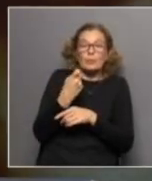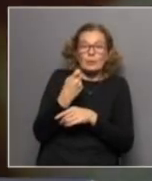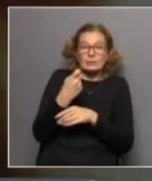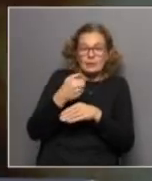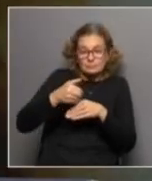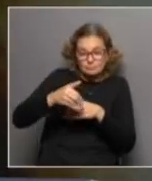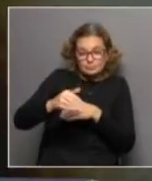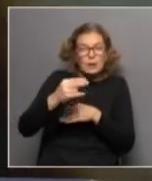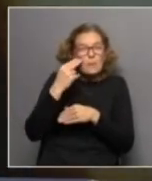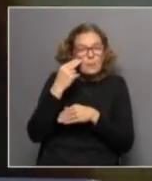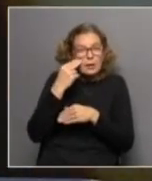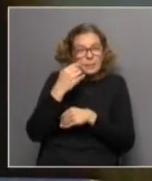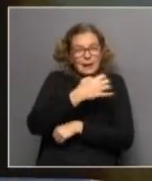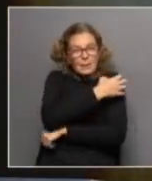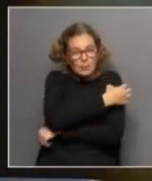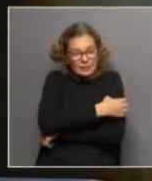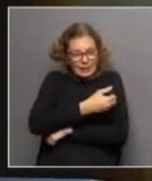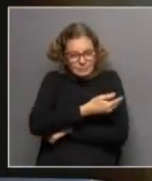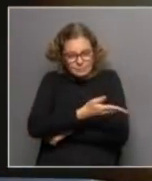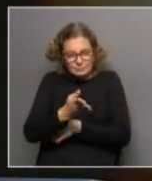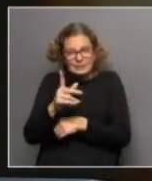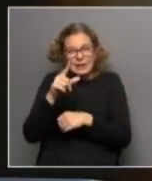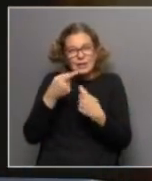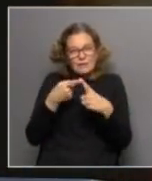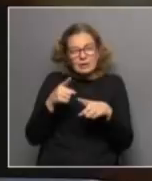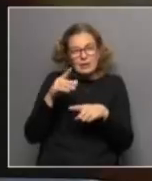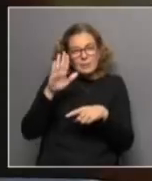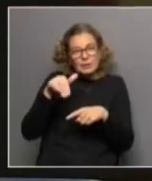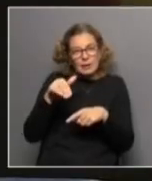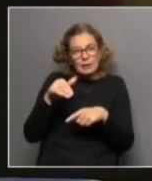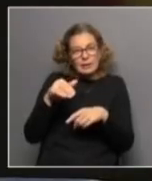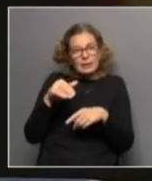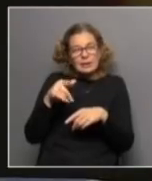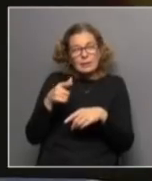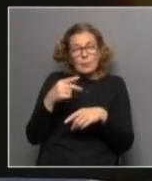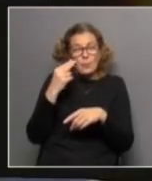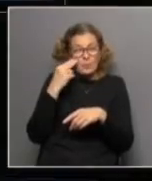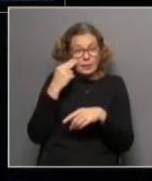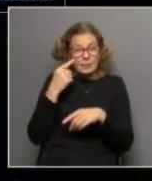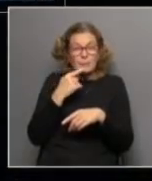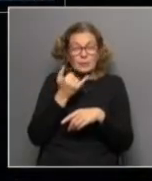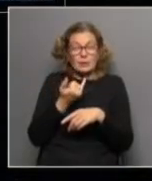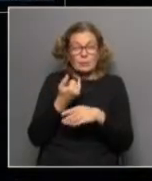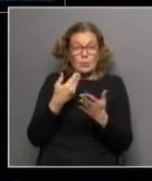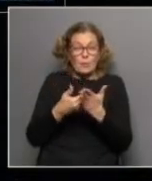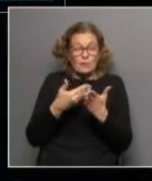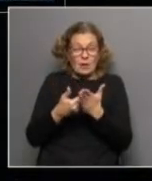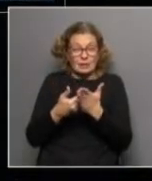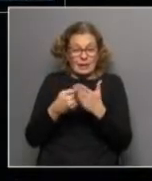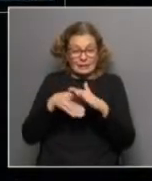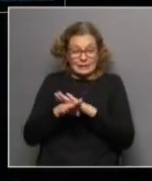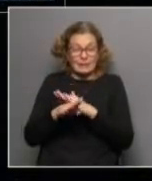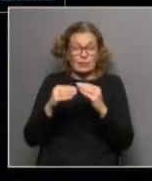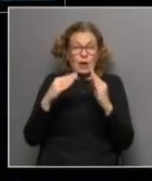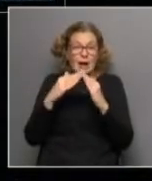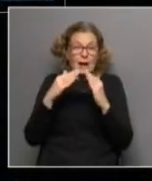el periodo de crisis, la pobreza multidimensional era menor que la pobreza monetaria, porque en un periodo de crisis, cuando vos tenés una falta muy grande de ingresos en